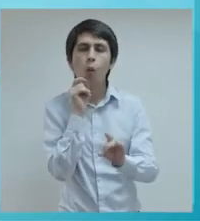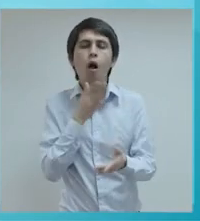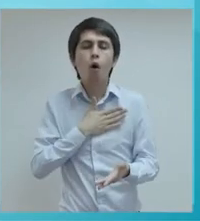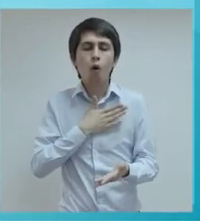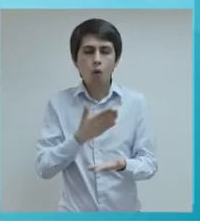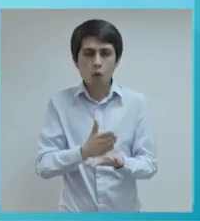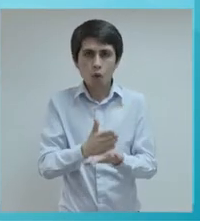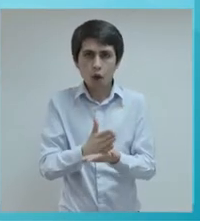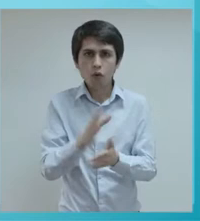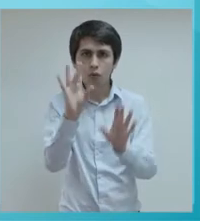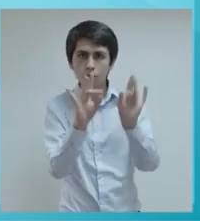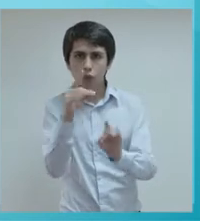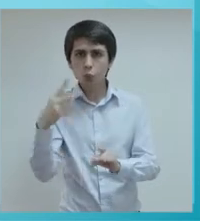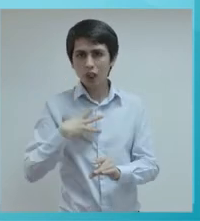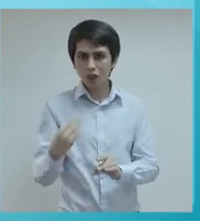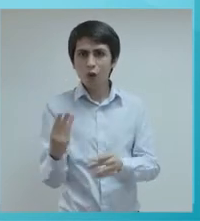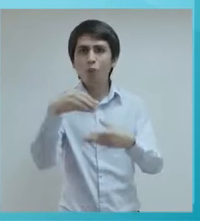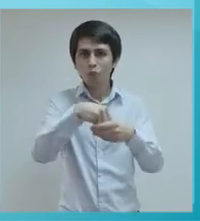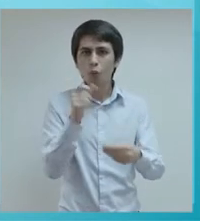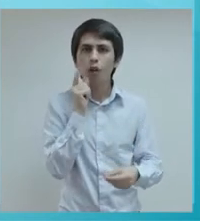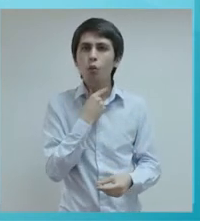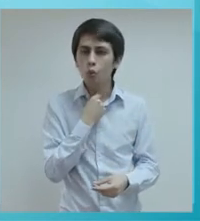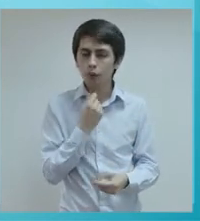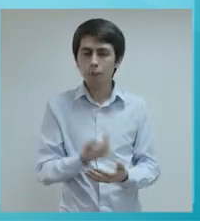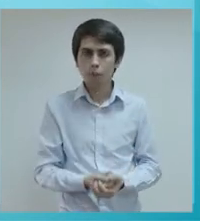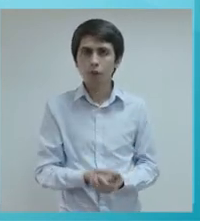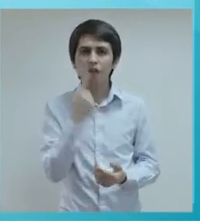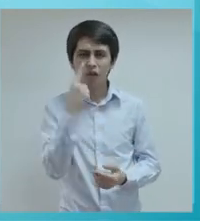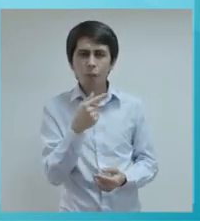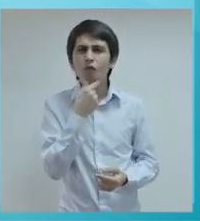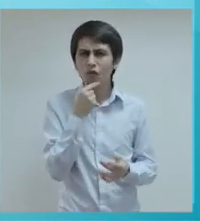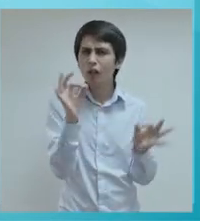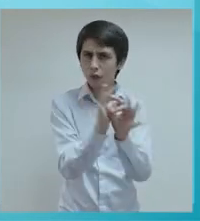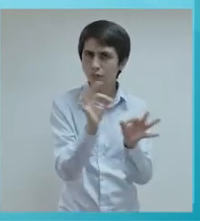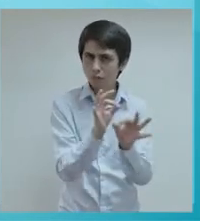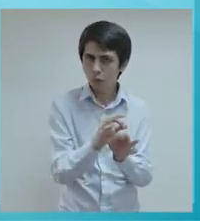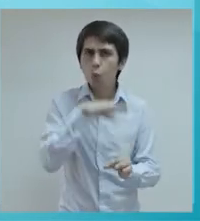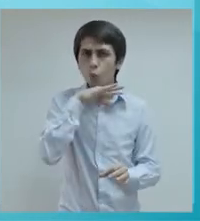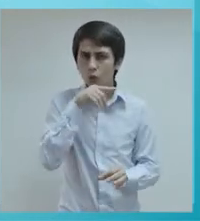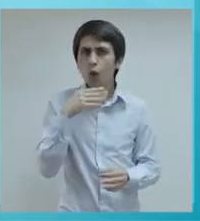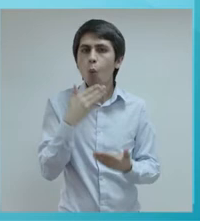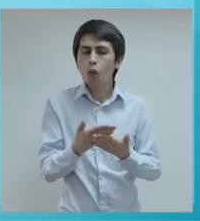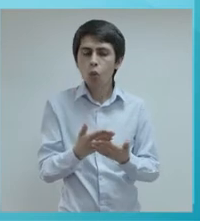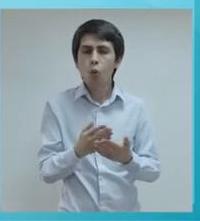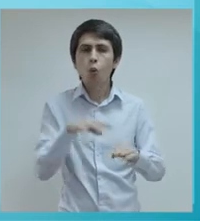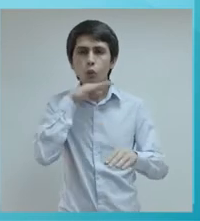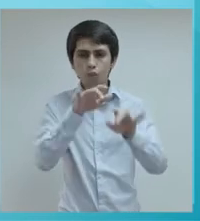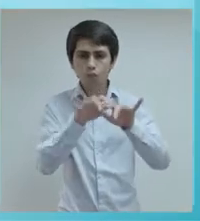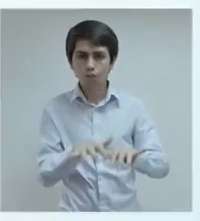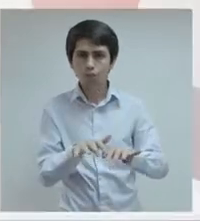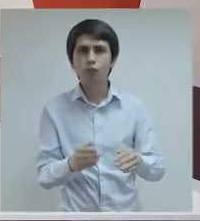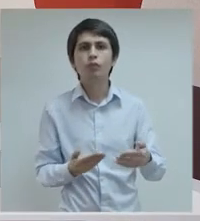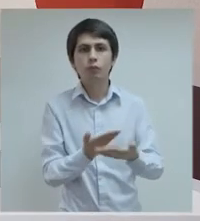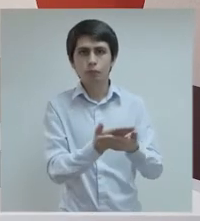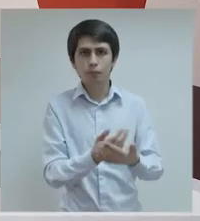donde más te gustaría que tus niños y niñas estudien. Veamos algunos tips que te serán de utilidad durante el proceso de admisión escolar.